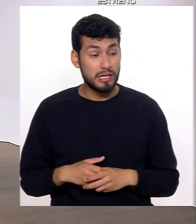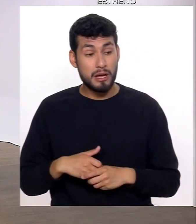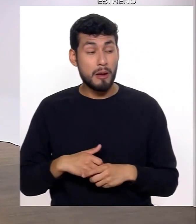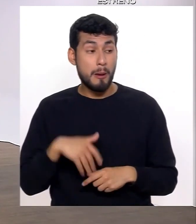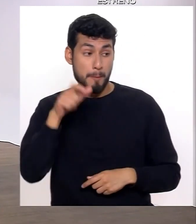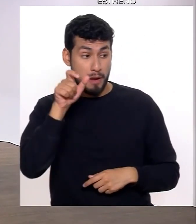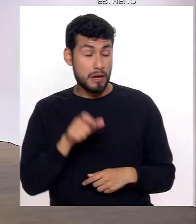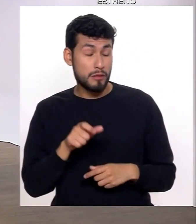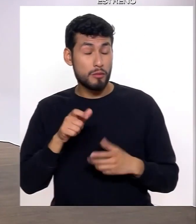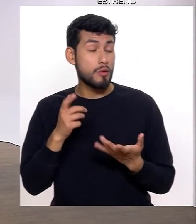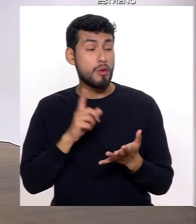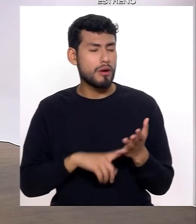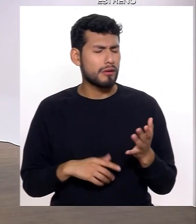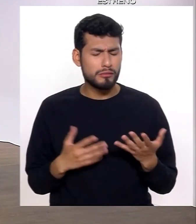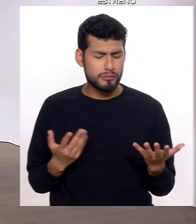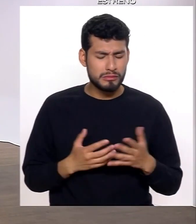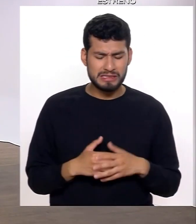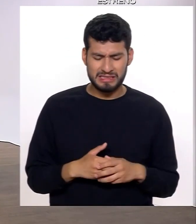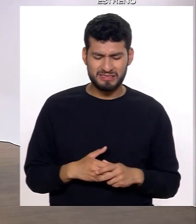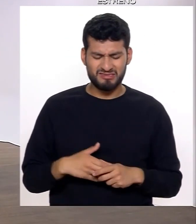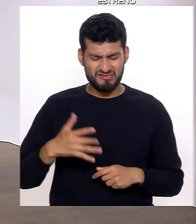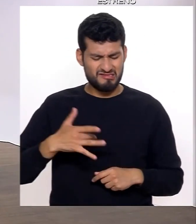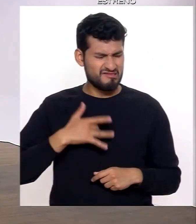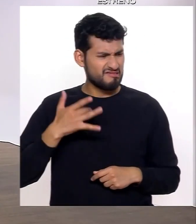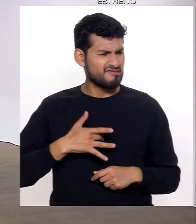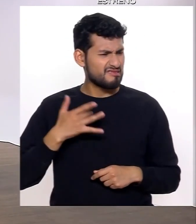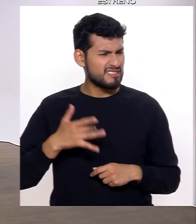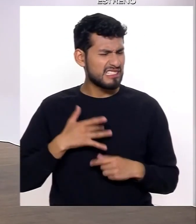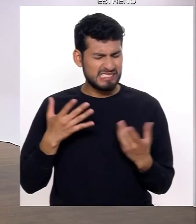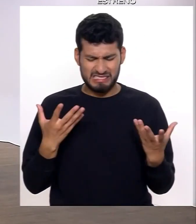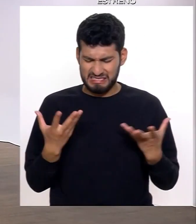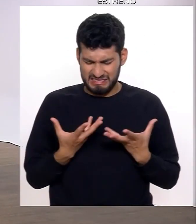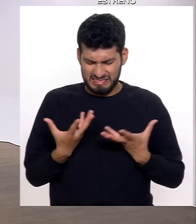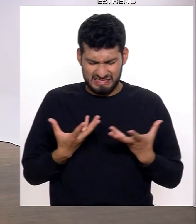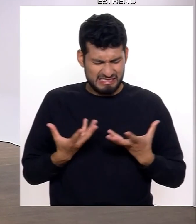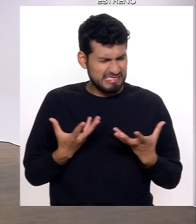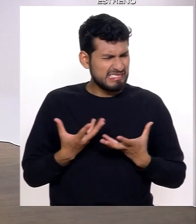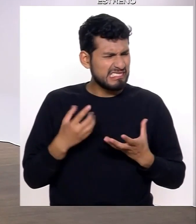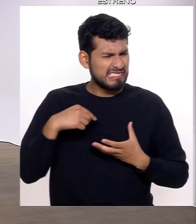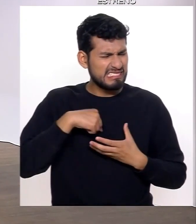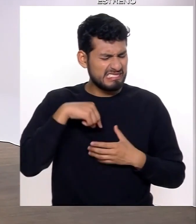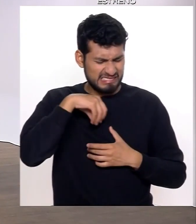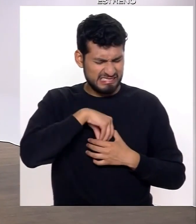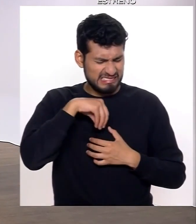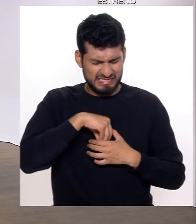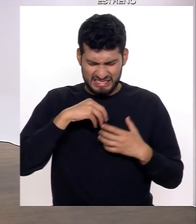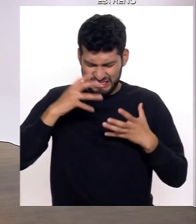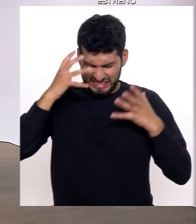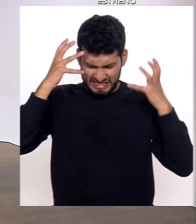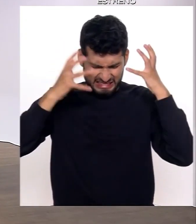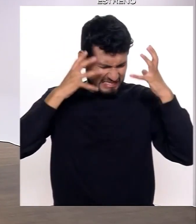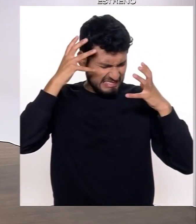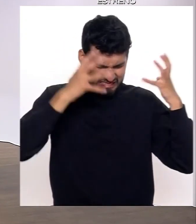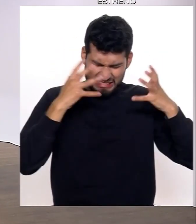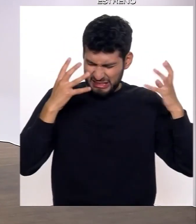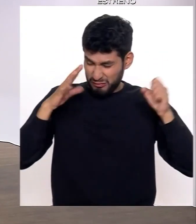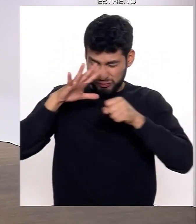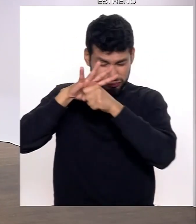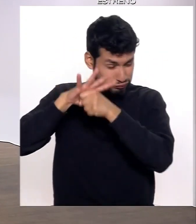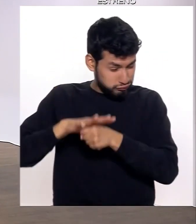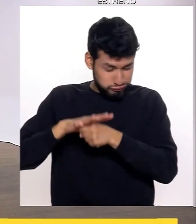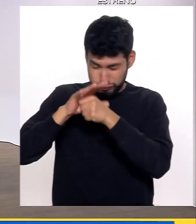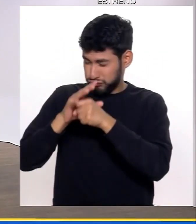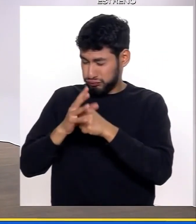por ejemplo, en donde tiene elementos muy elevados de ansiedad, tensión,